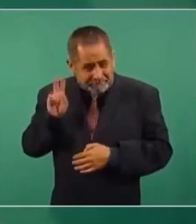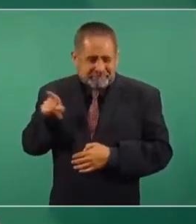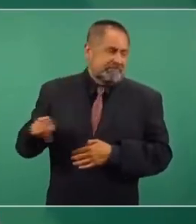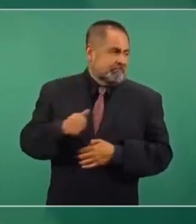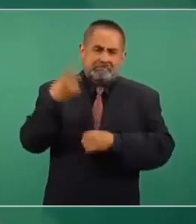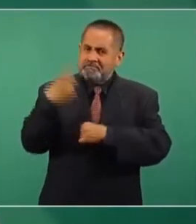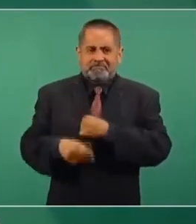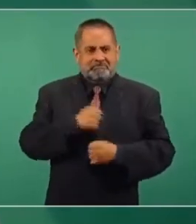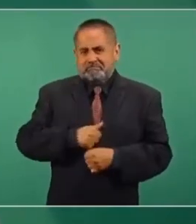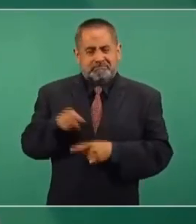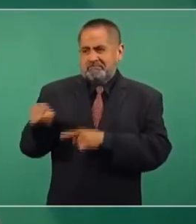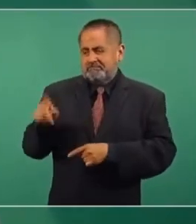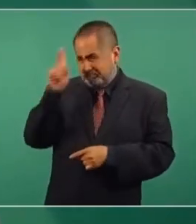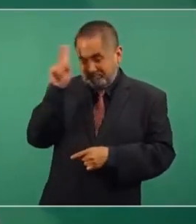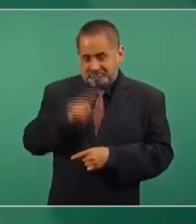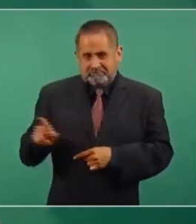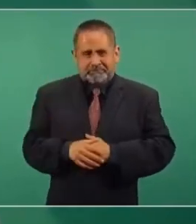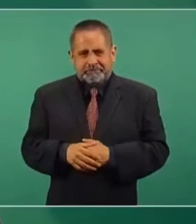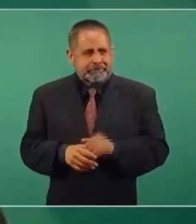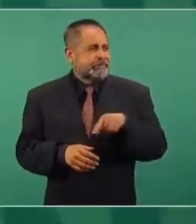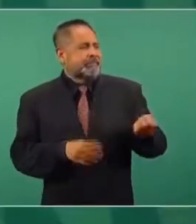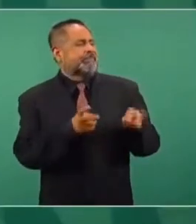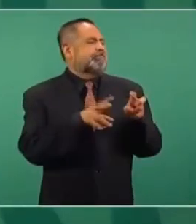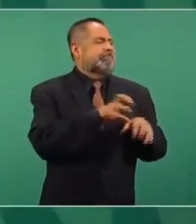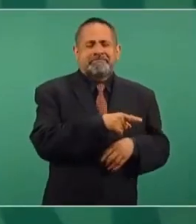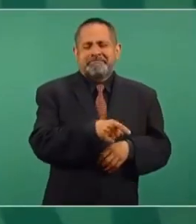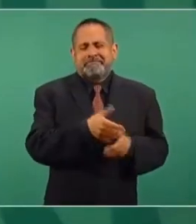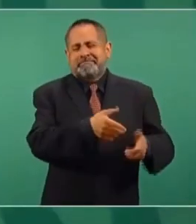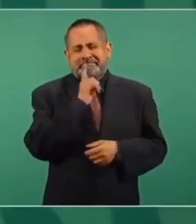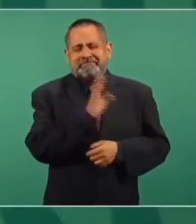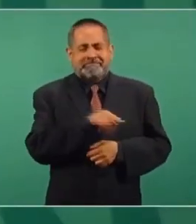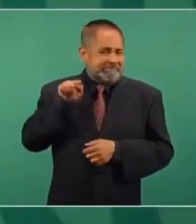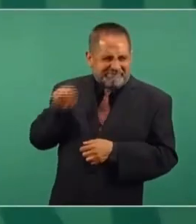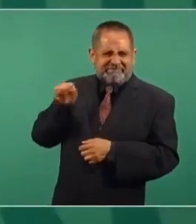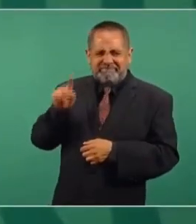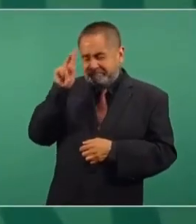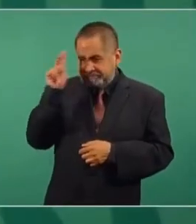daño a la sociedad que el ladrón callejero.